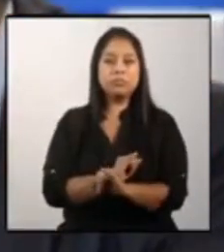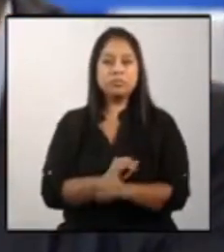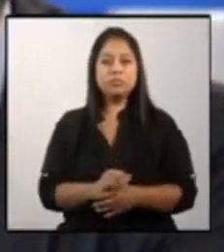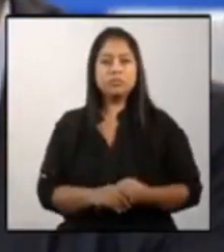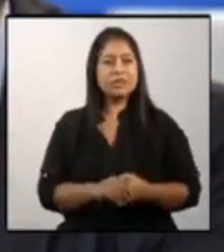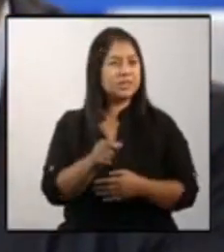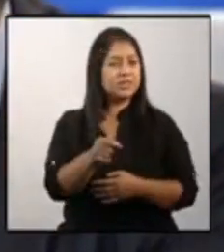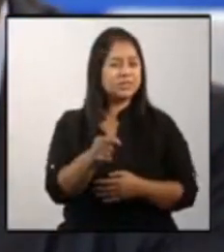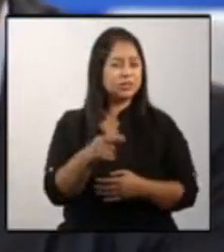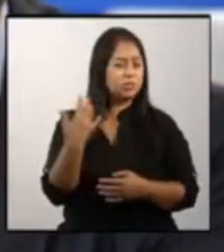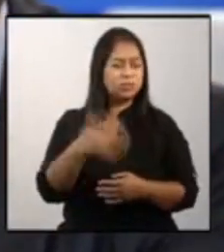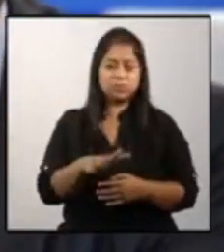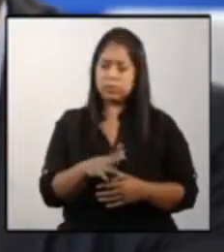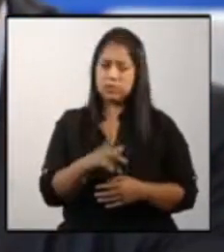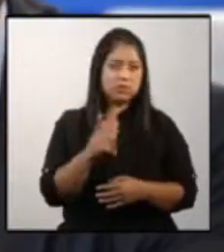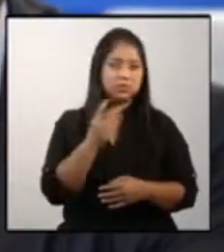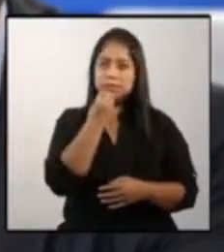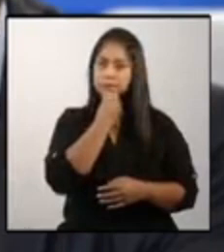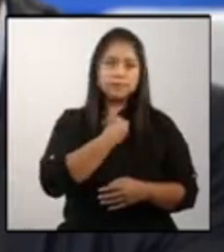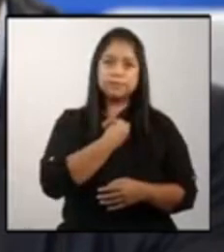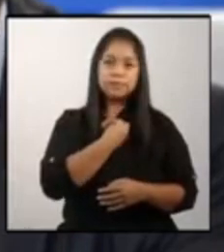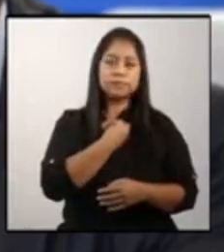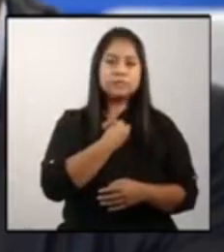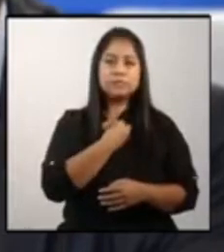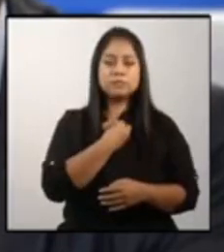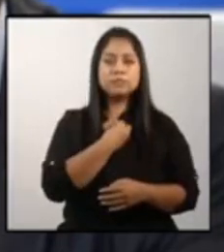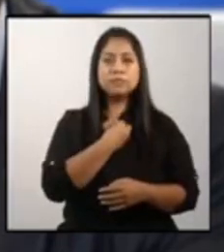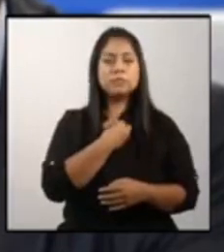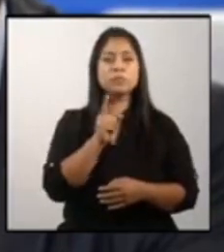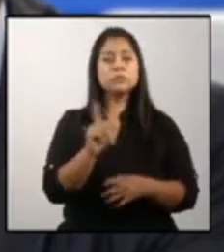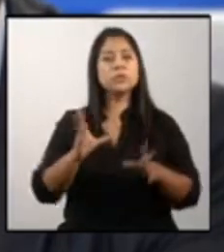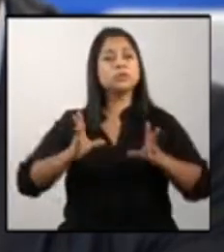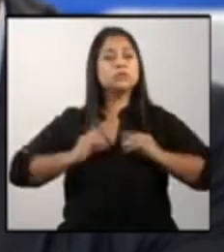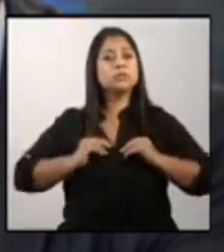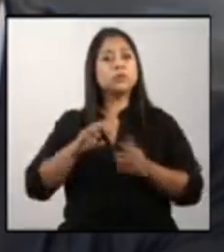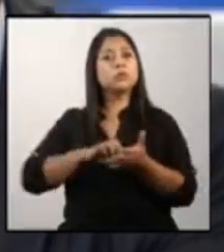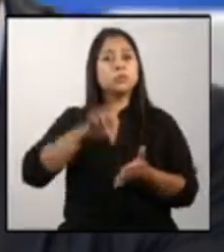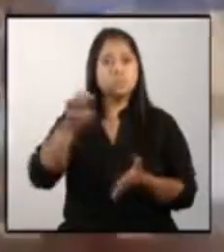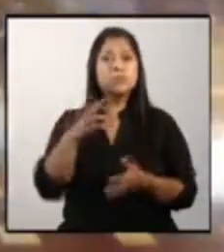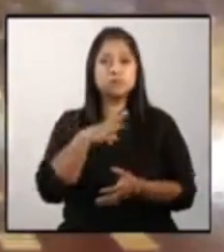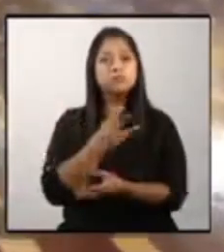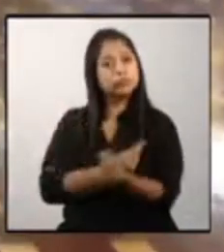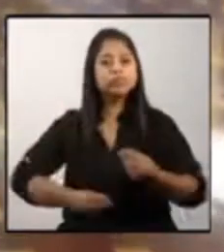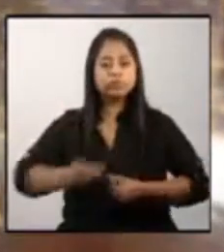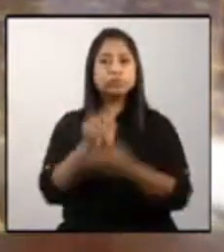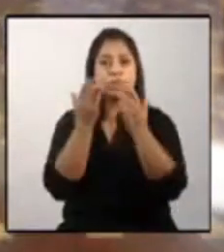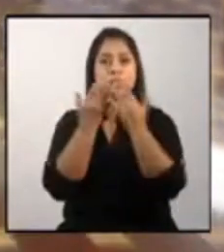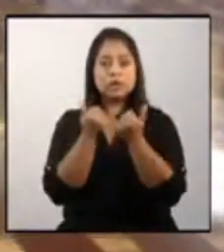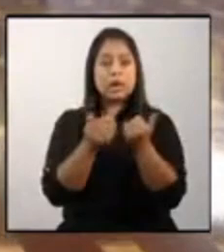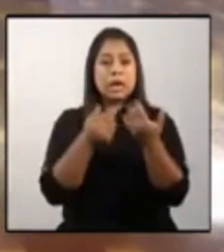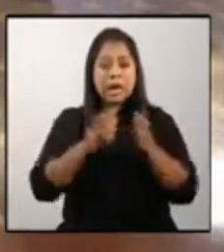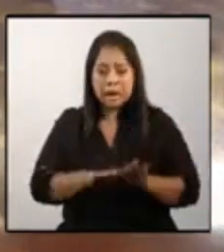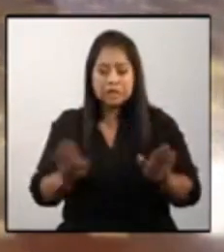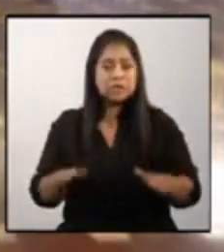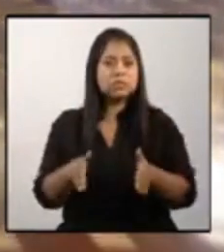eso es algo que es intolerable es intolerable en un país que produce alimentos y hay niños que se mueren de hambre